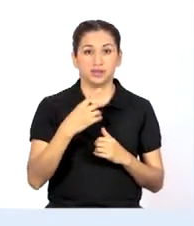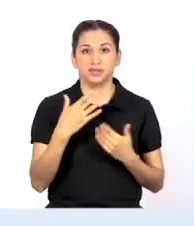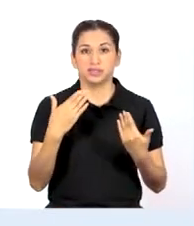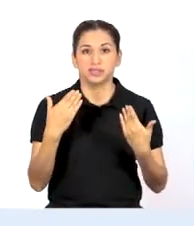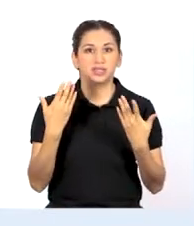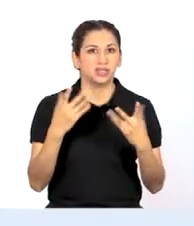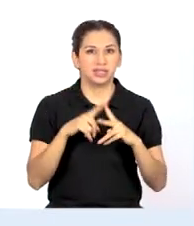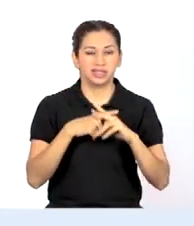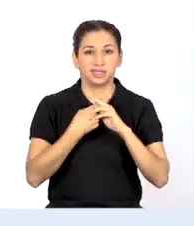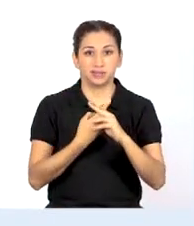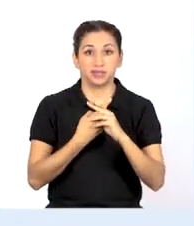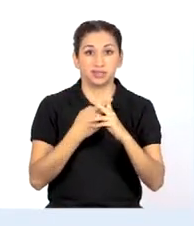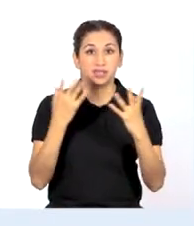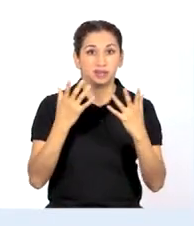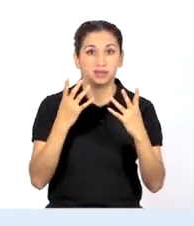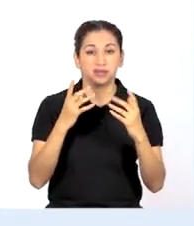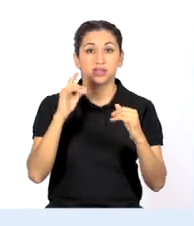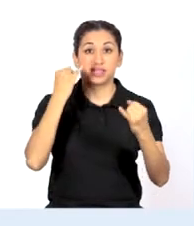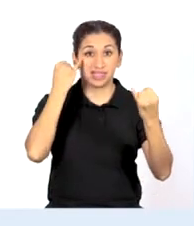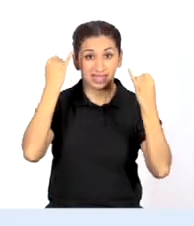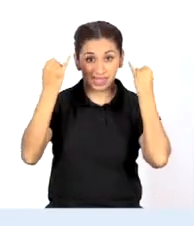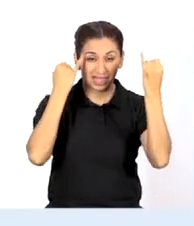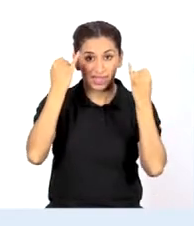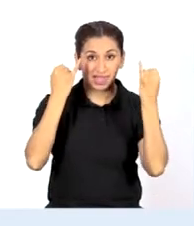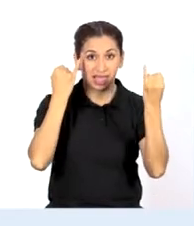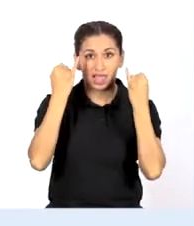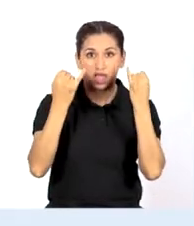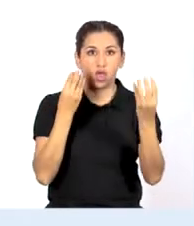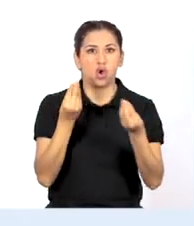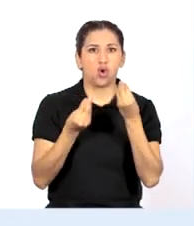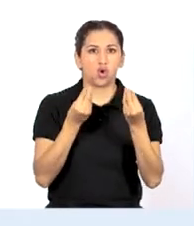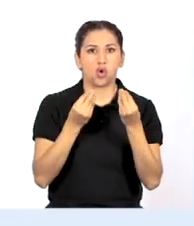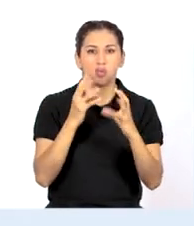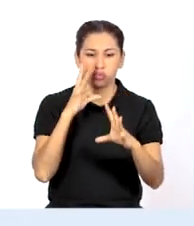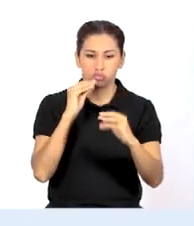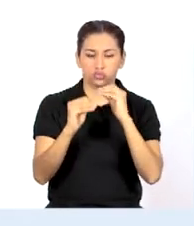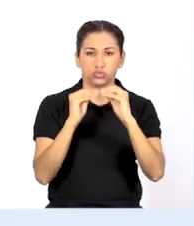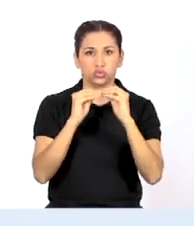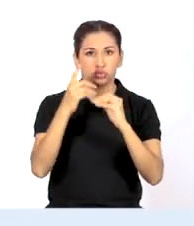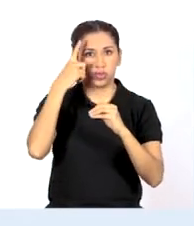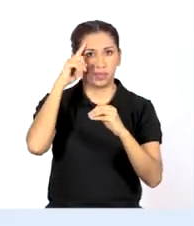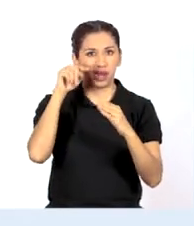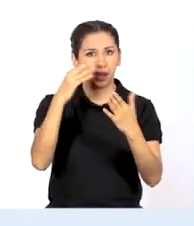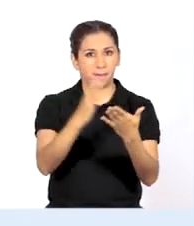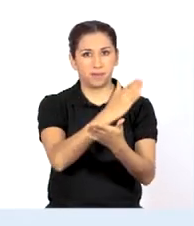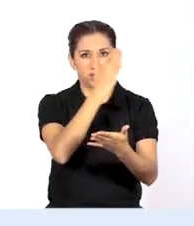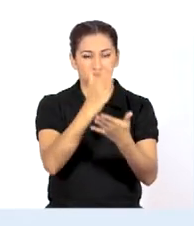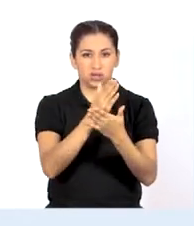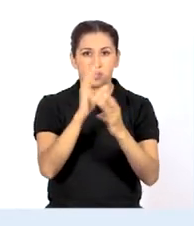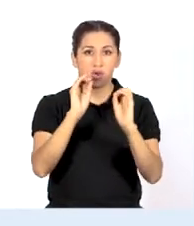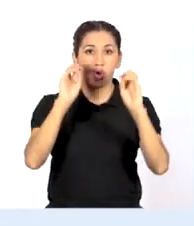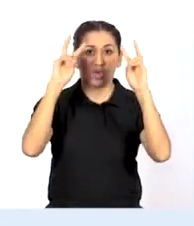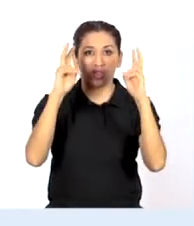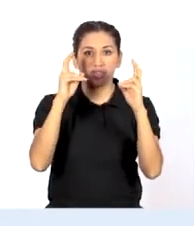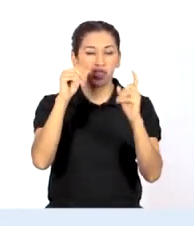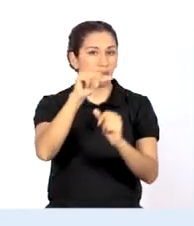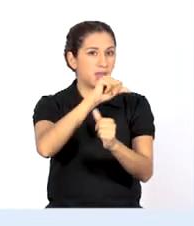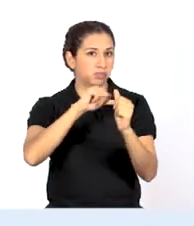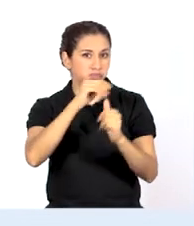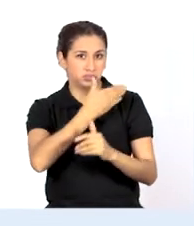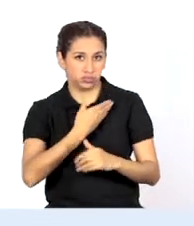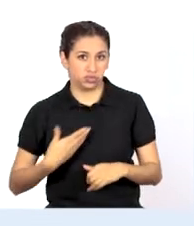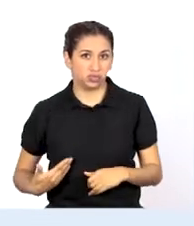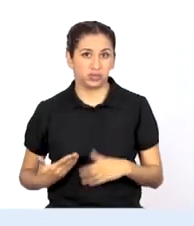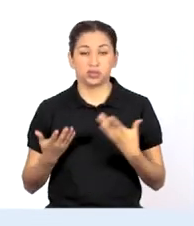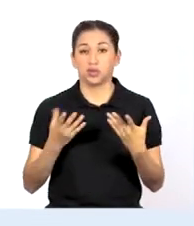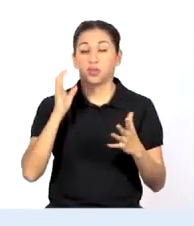momento, comenzamos con la identificación de las ideas creativas como posibles soluciones a la problemática o asunto público.